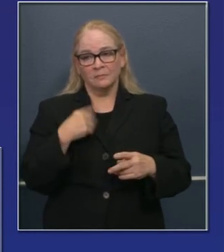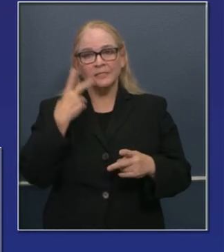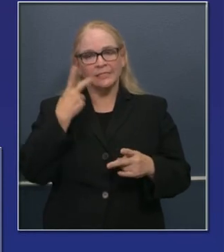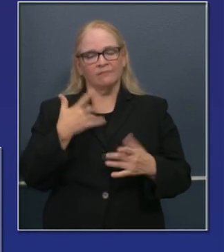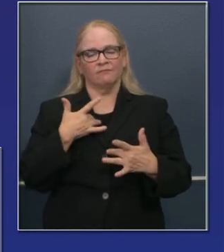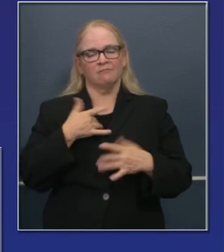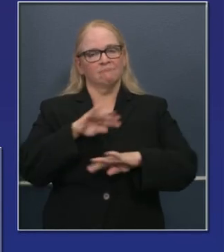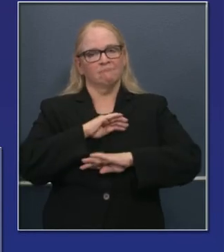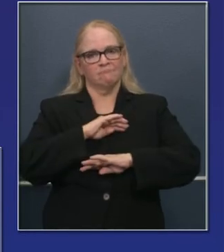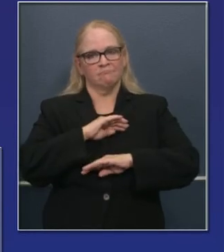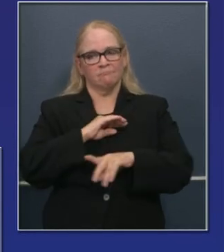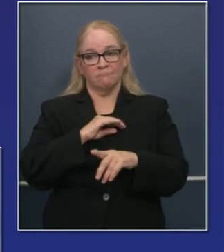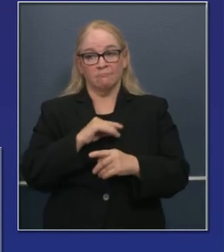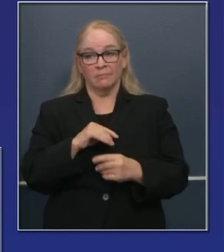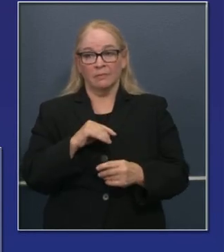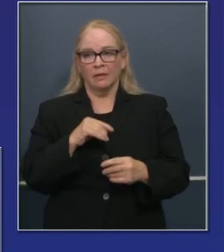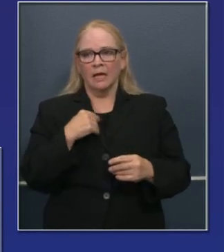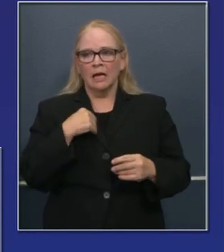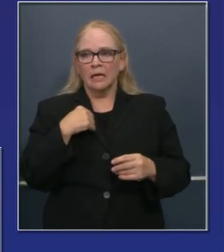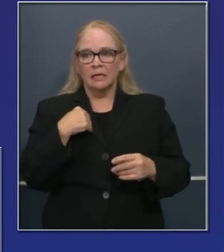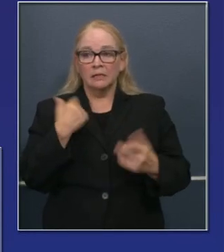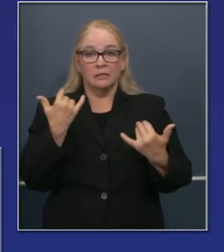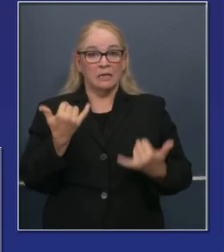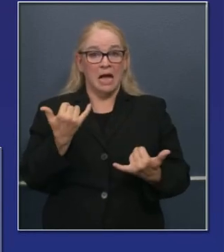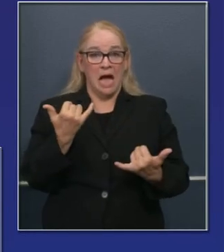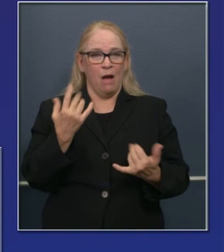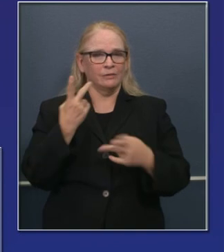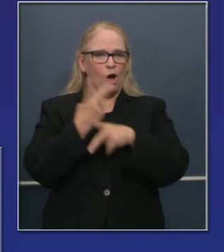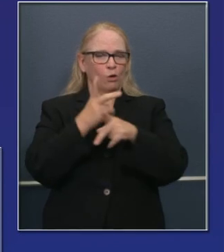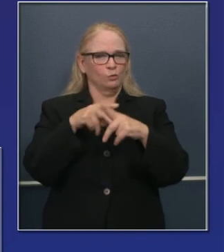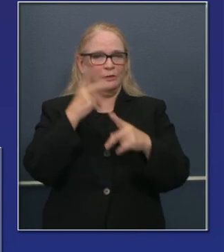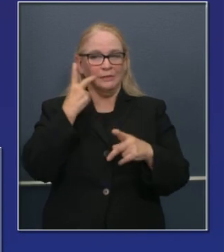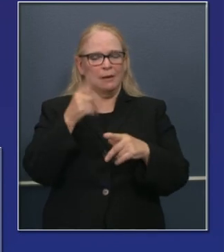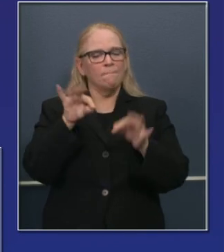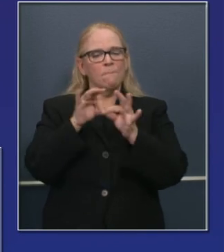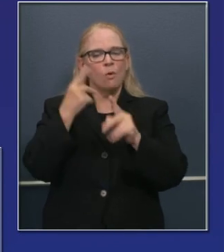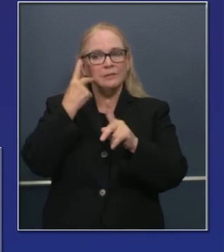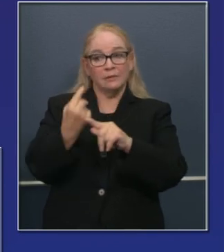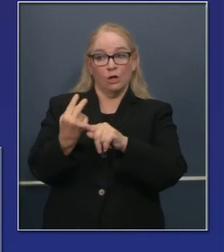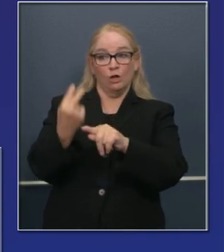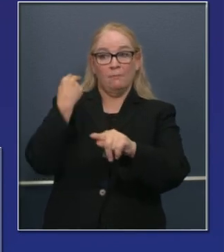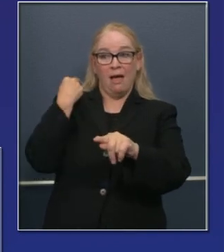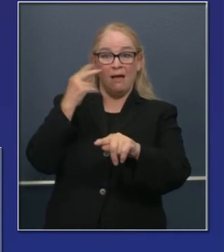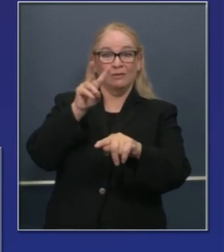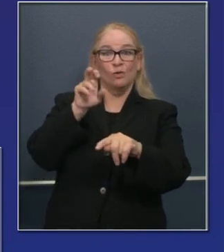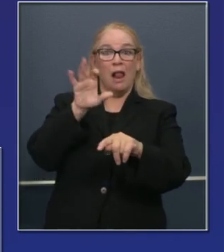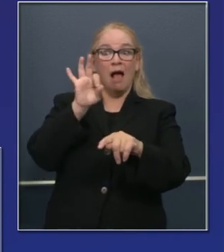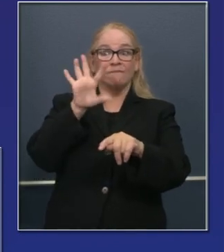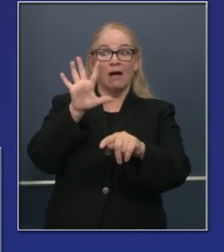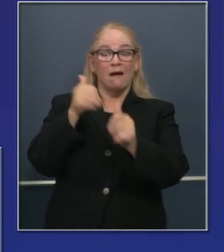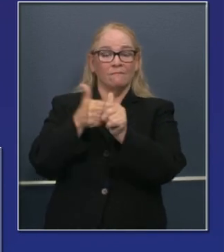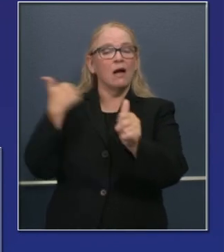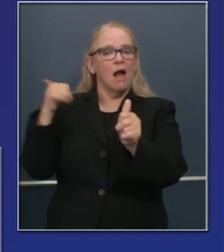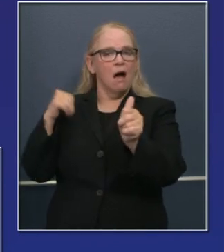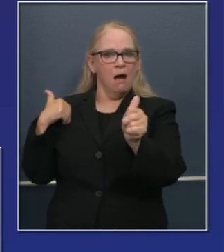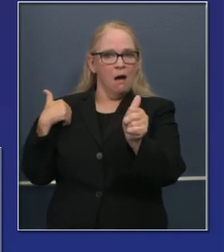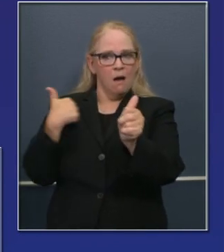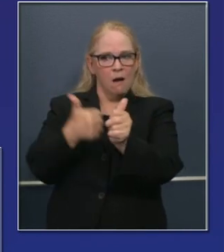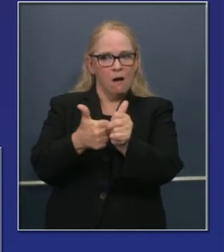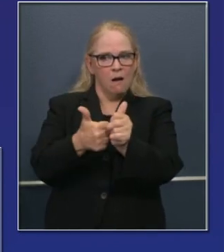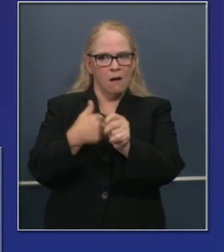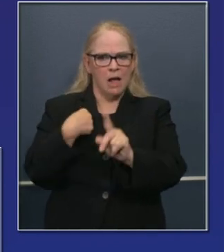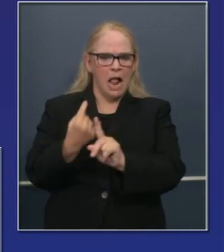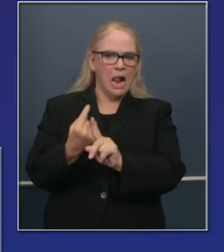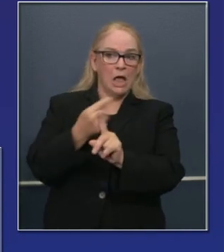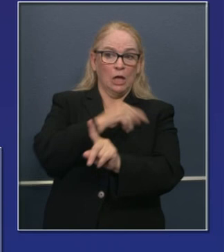No estamos viendo nada en los datos hoy, particularmente en los últimos 295 mil casos